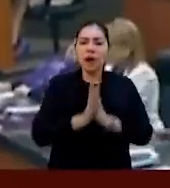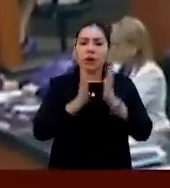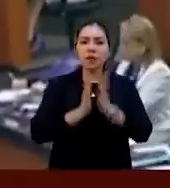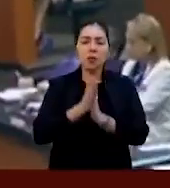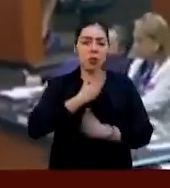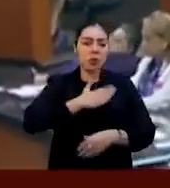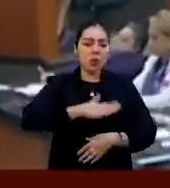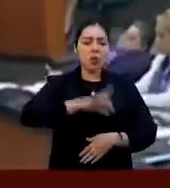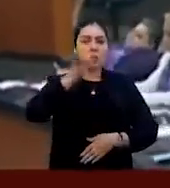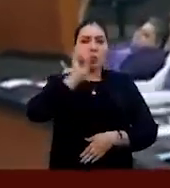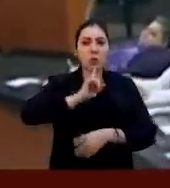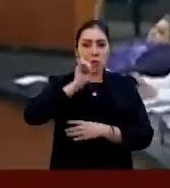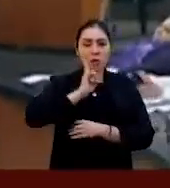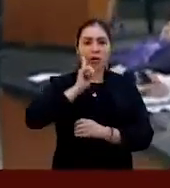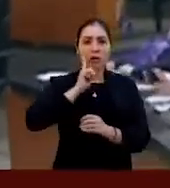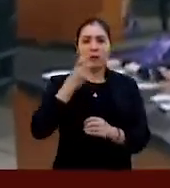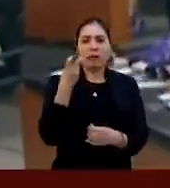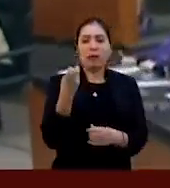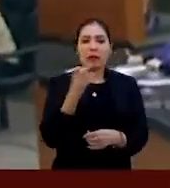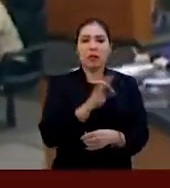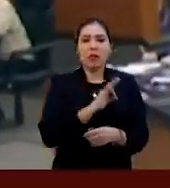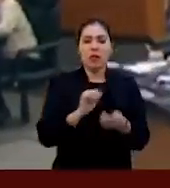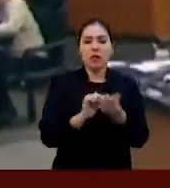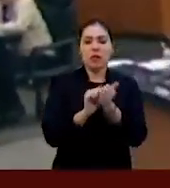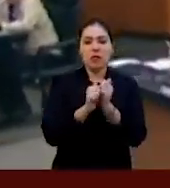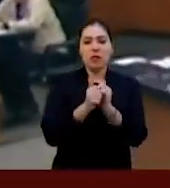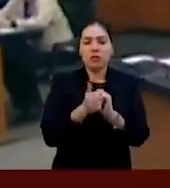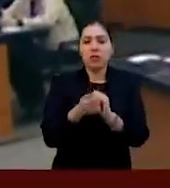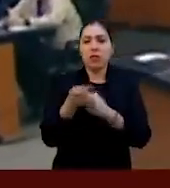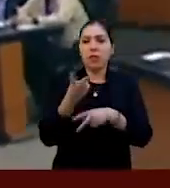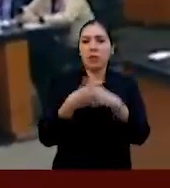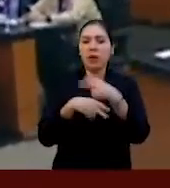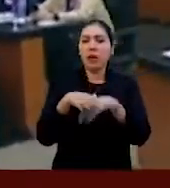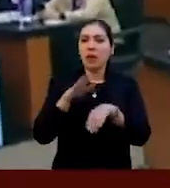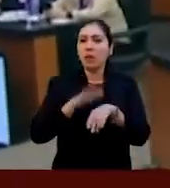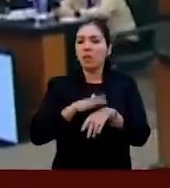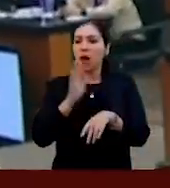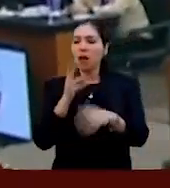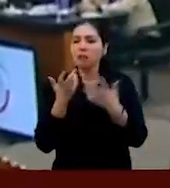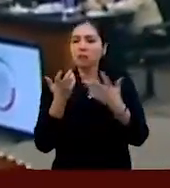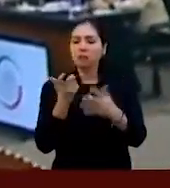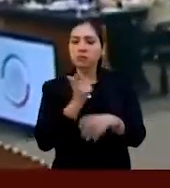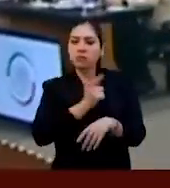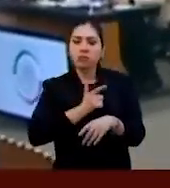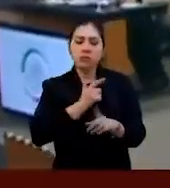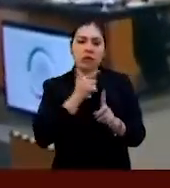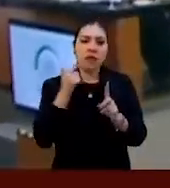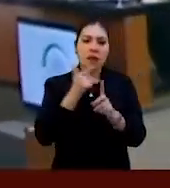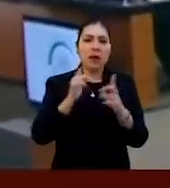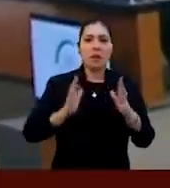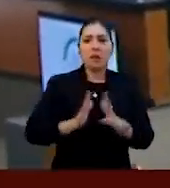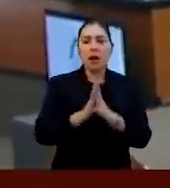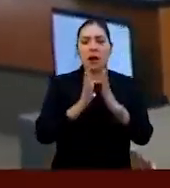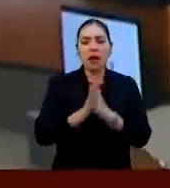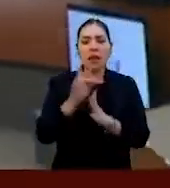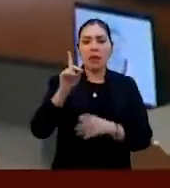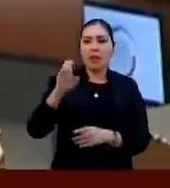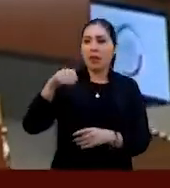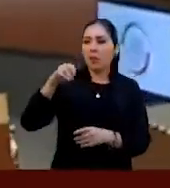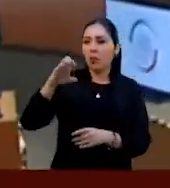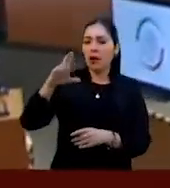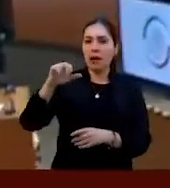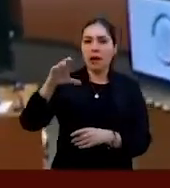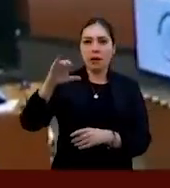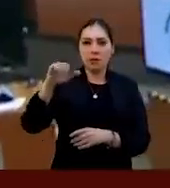legítima y atractiva la democracia. Lo cual es particularmente necesario en un contexto